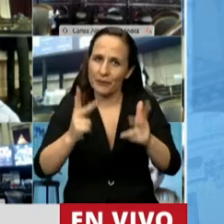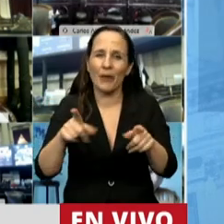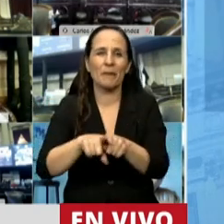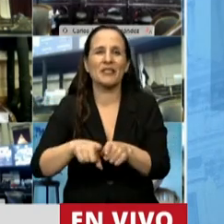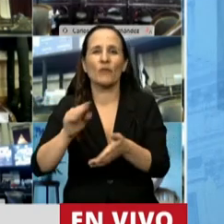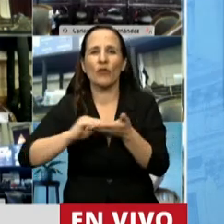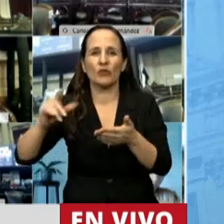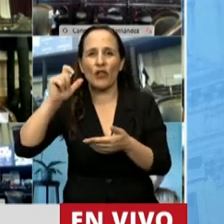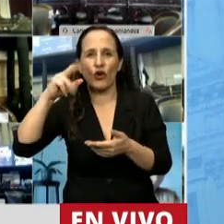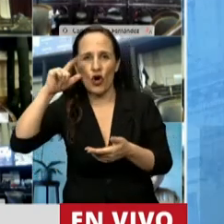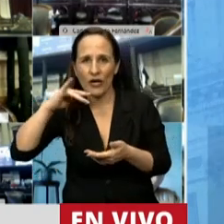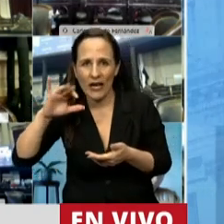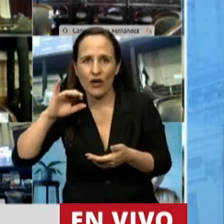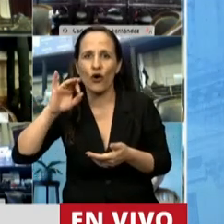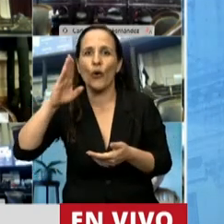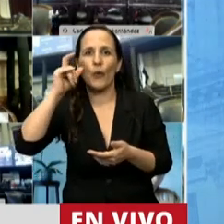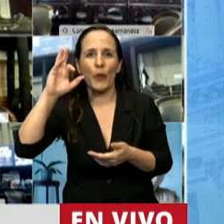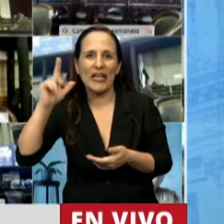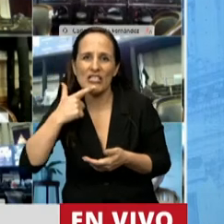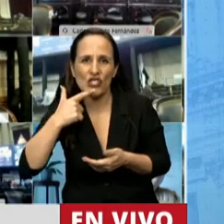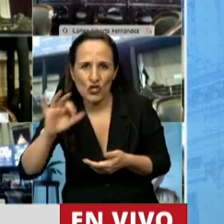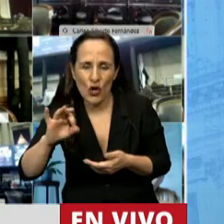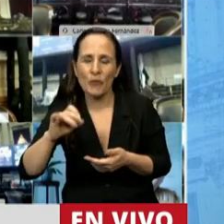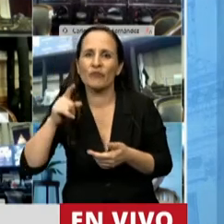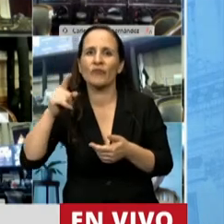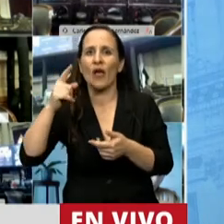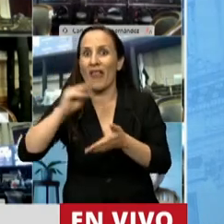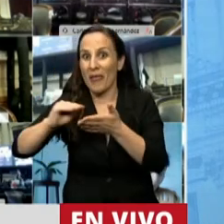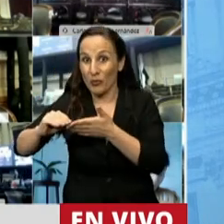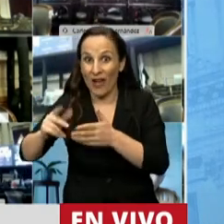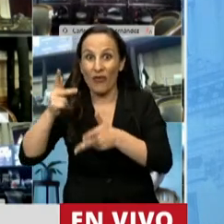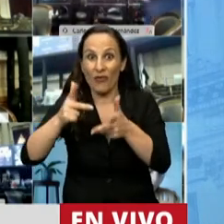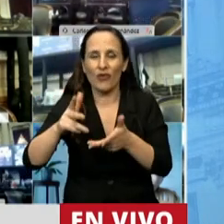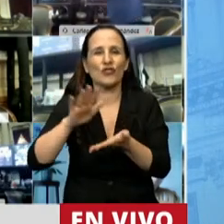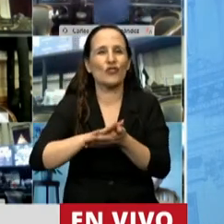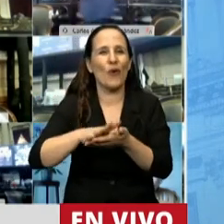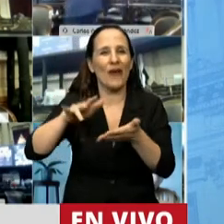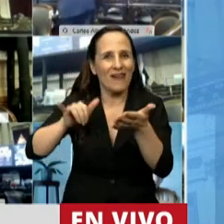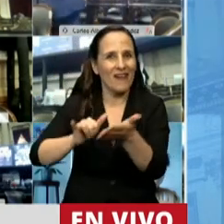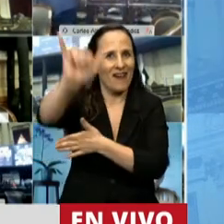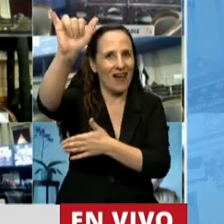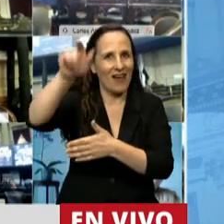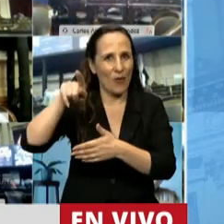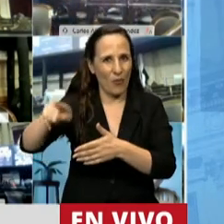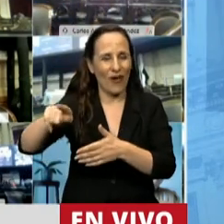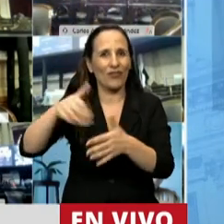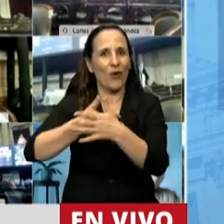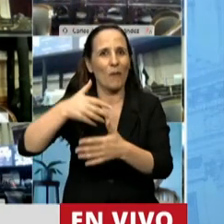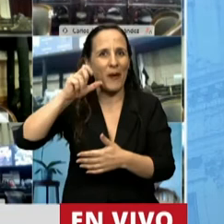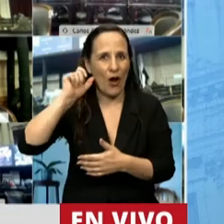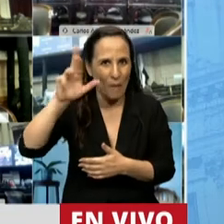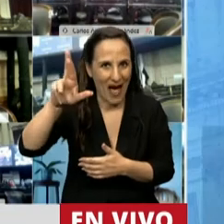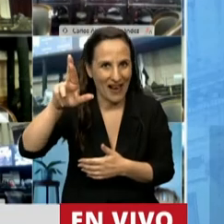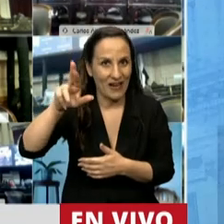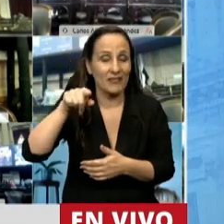Cornejo, por el diputado Berizo, por el diputado base, en relación al aeropuerto El Palomar. La verdad que lo que está en